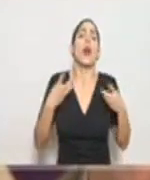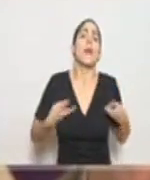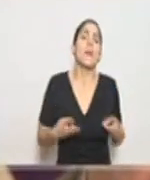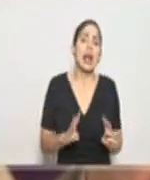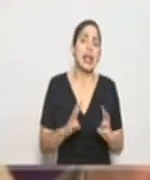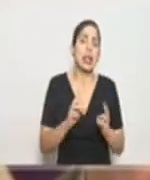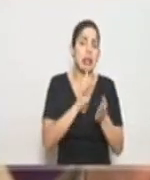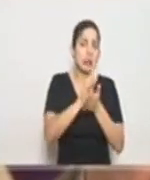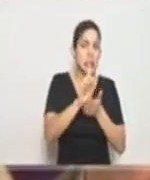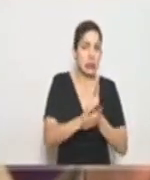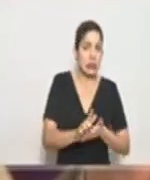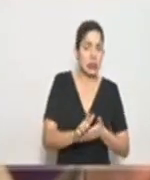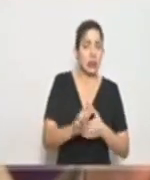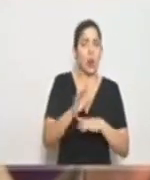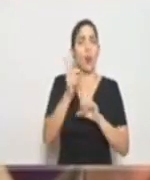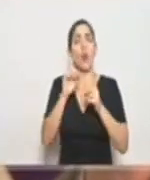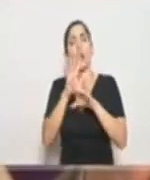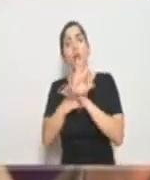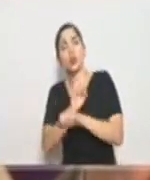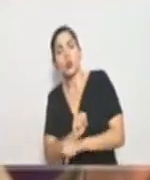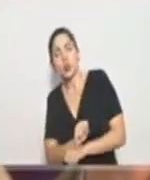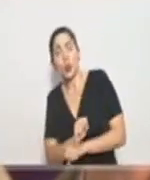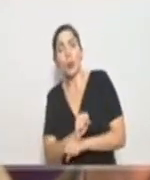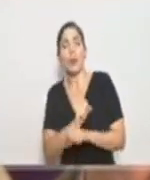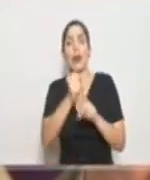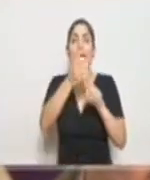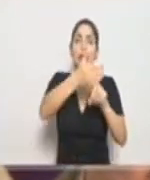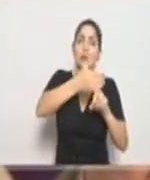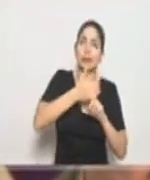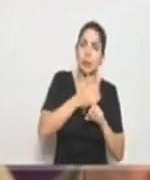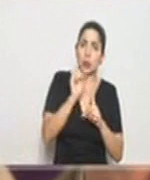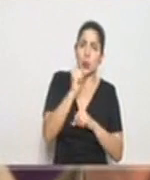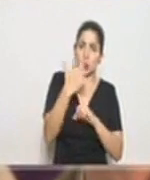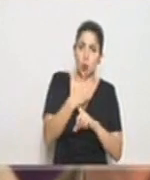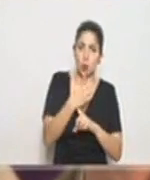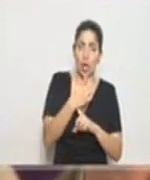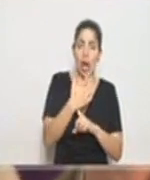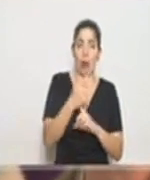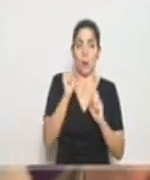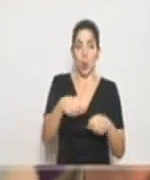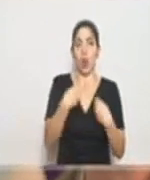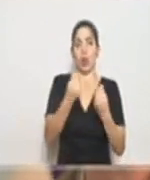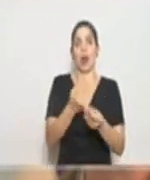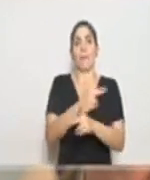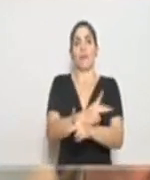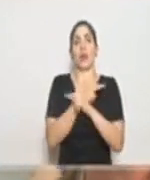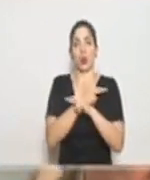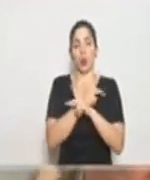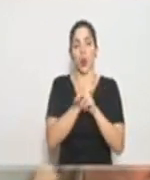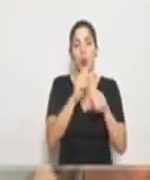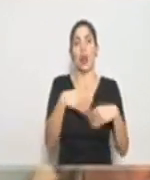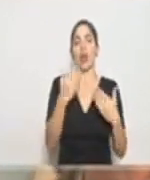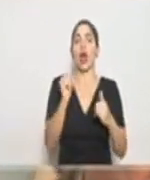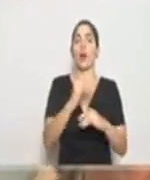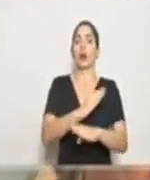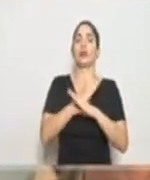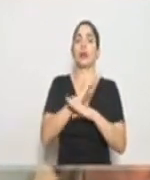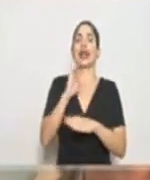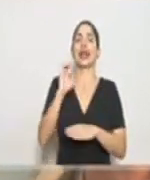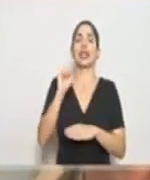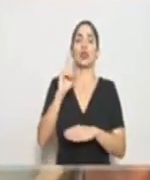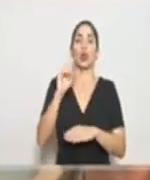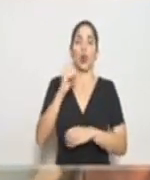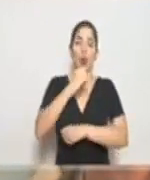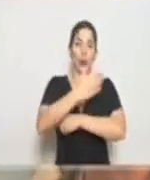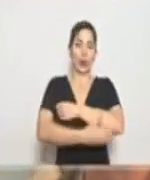de higiene de costumbres de aislamiento social que nos protegen que nos generan ese escudo así que